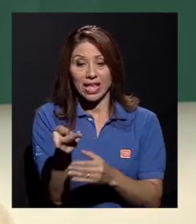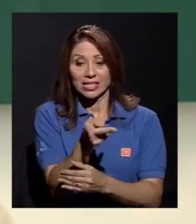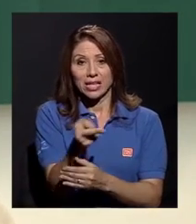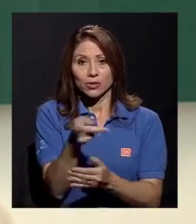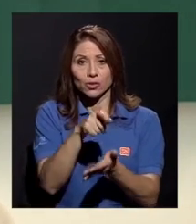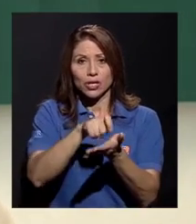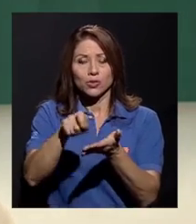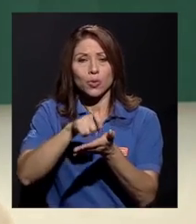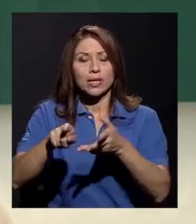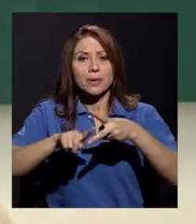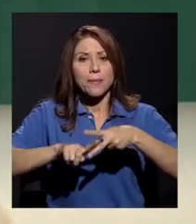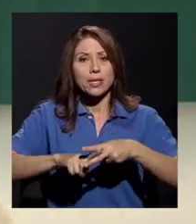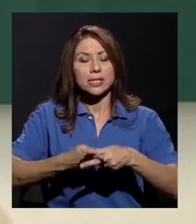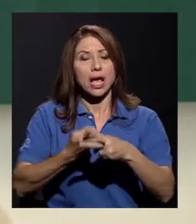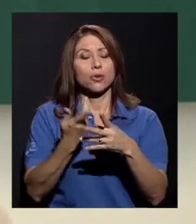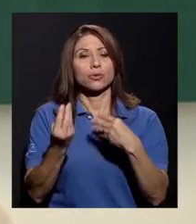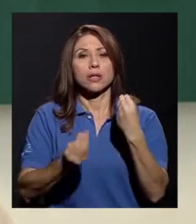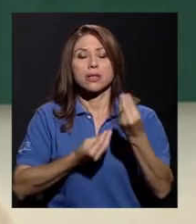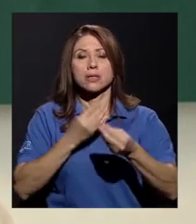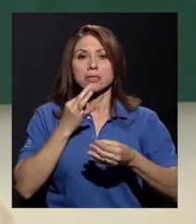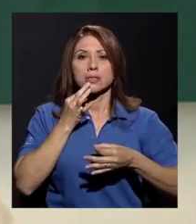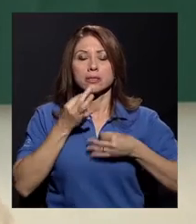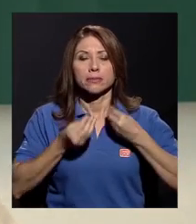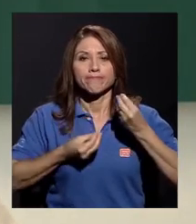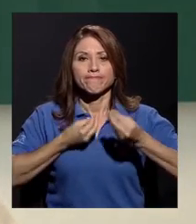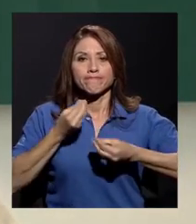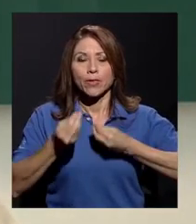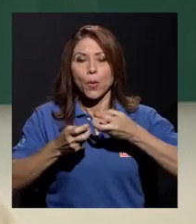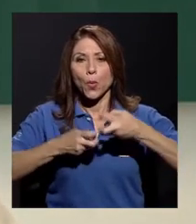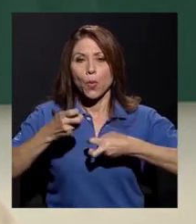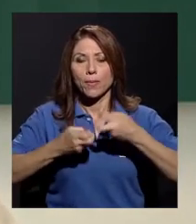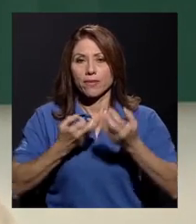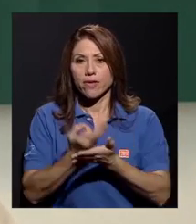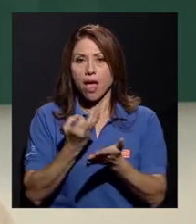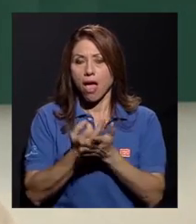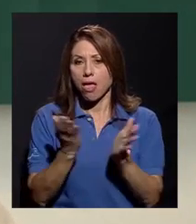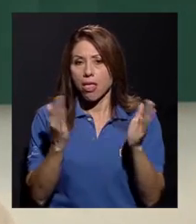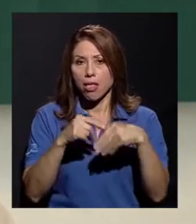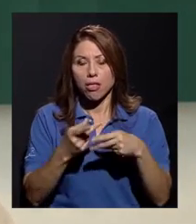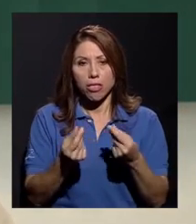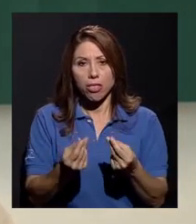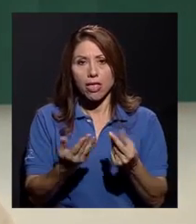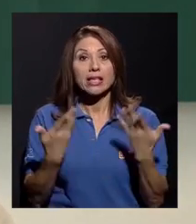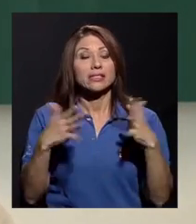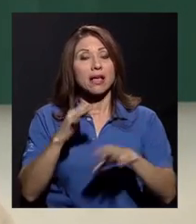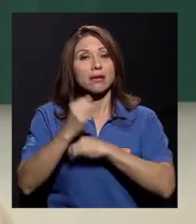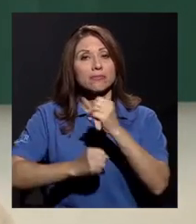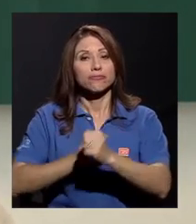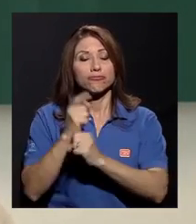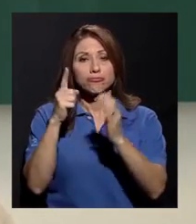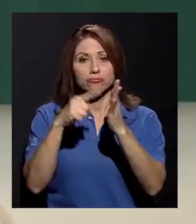empezaron a tener serios problemas financieros y ya en la década de 1930 el Estado costarricense